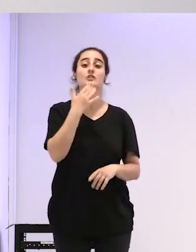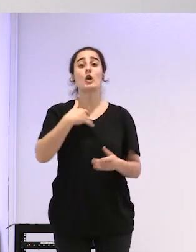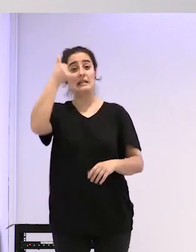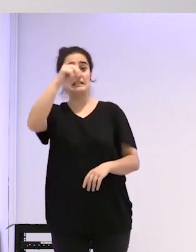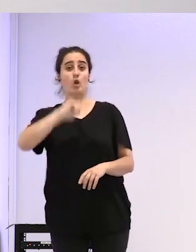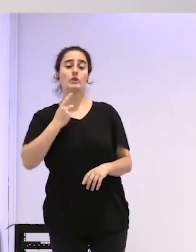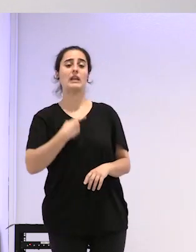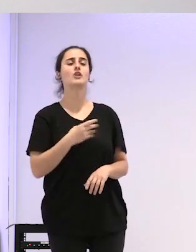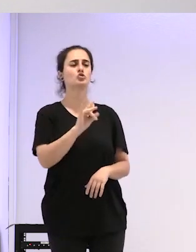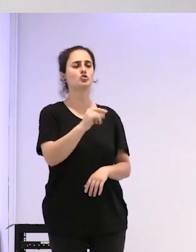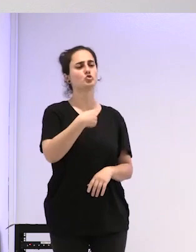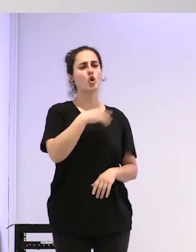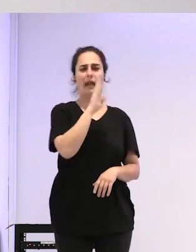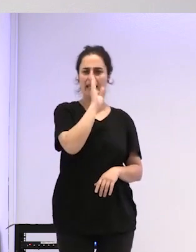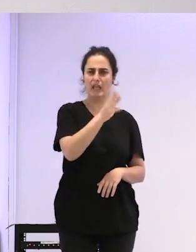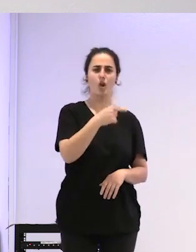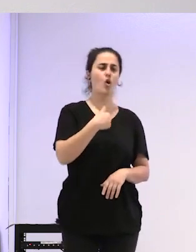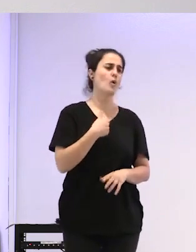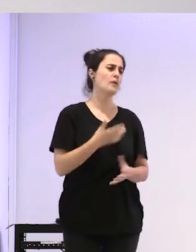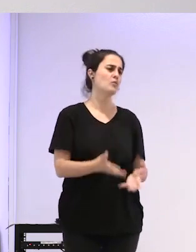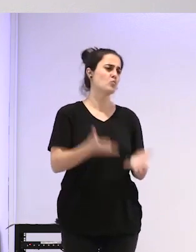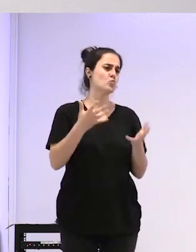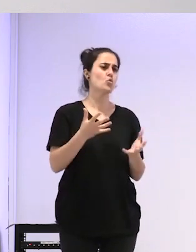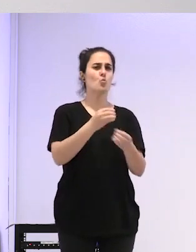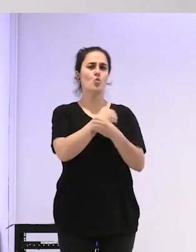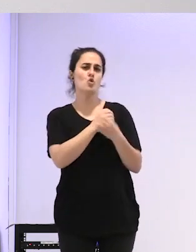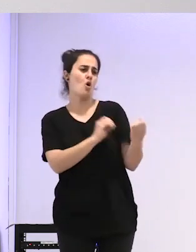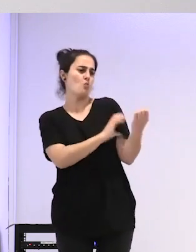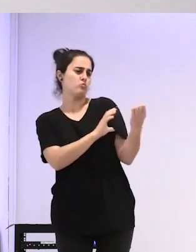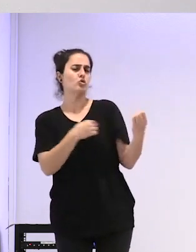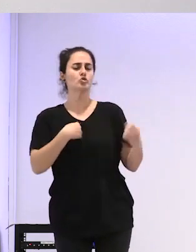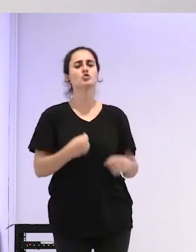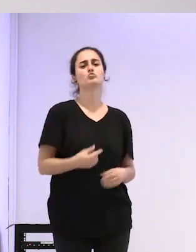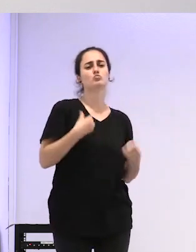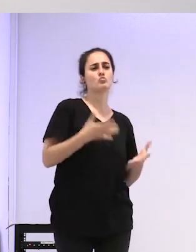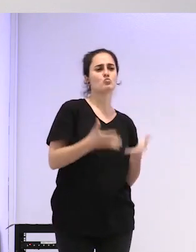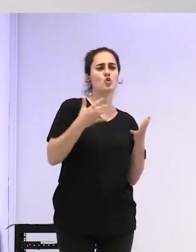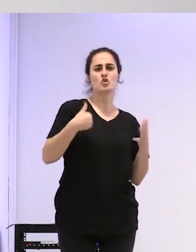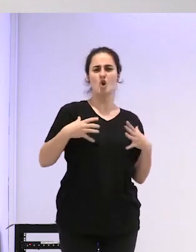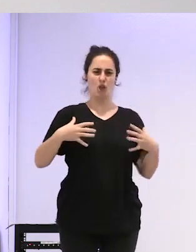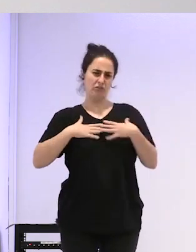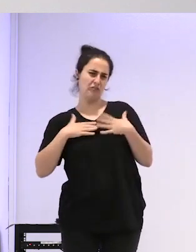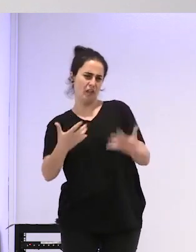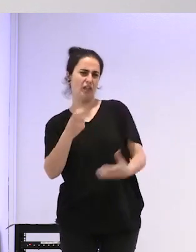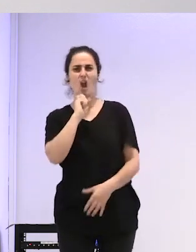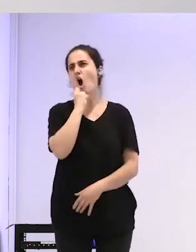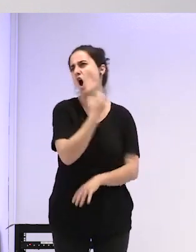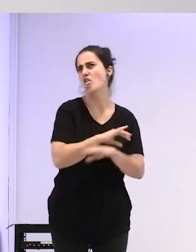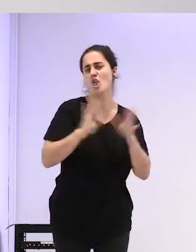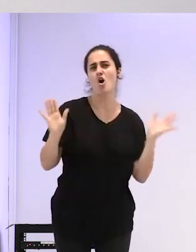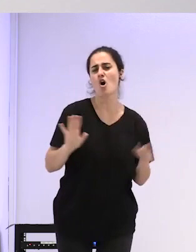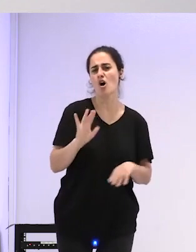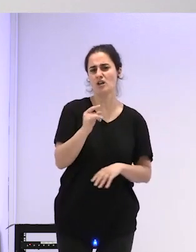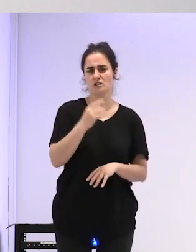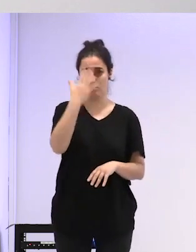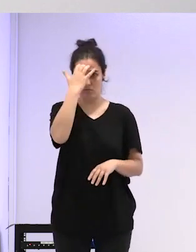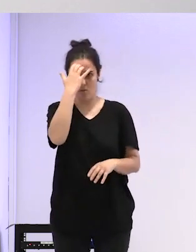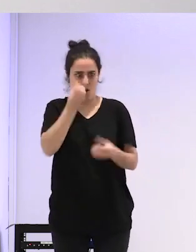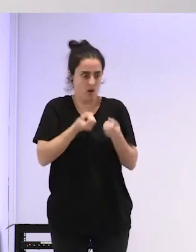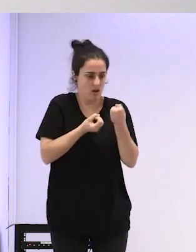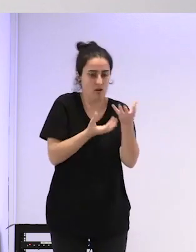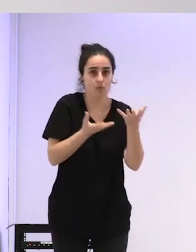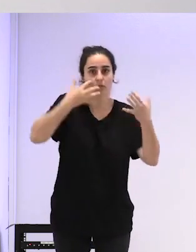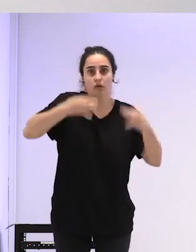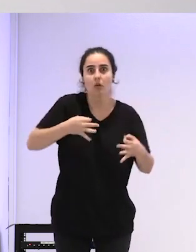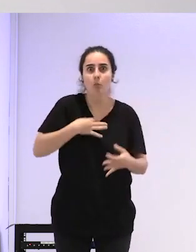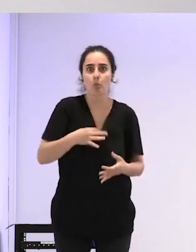y hetero y siempre me gustaban los actionmans y odio mis tetas tal cuando no tiene